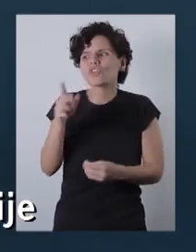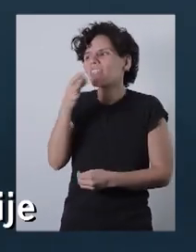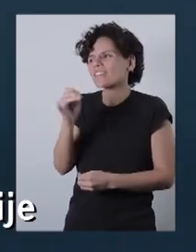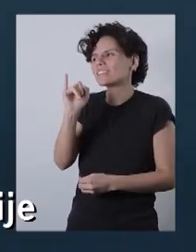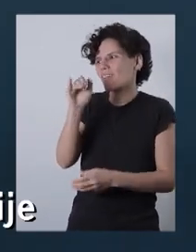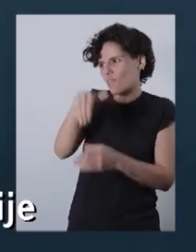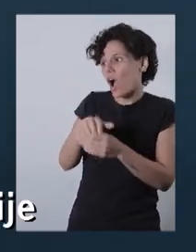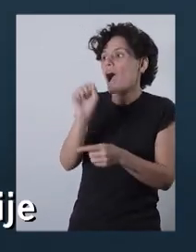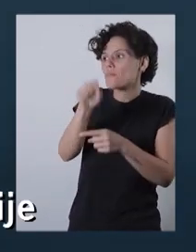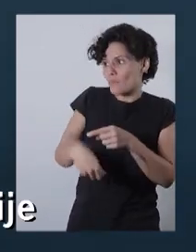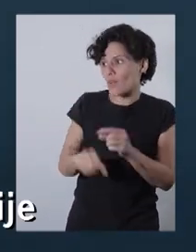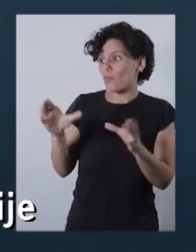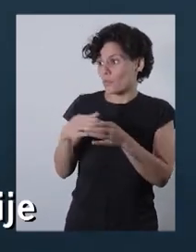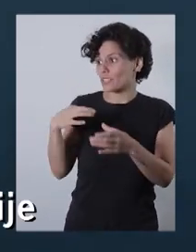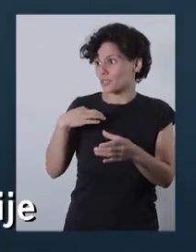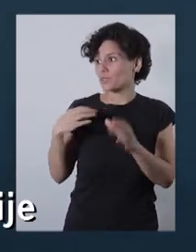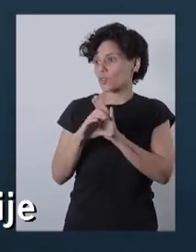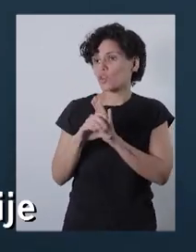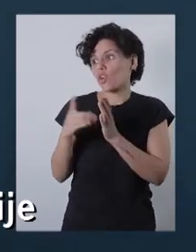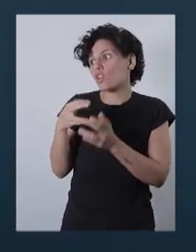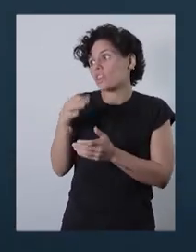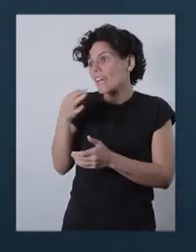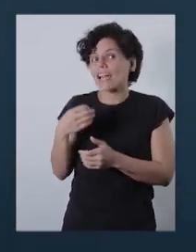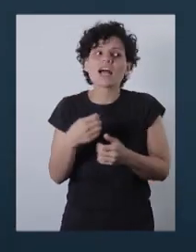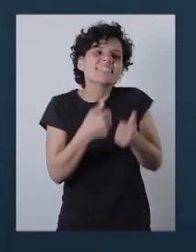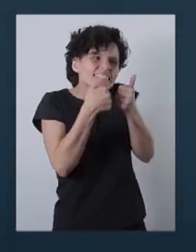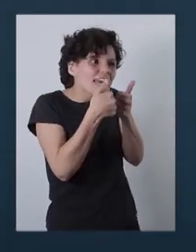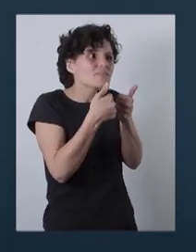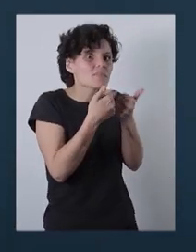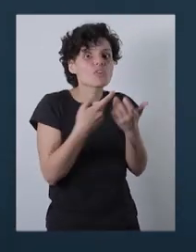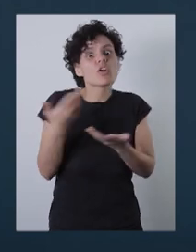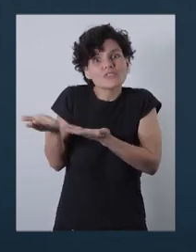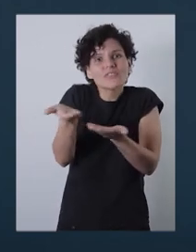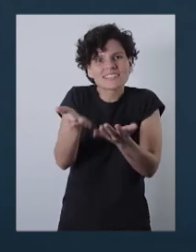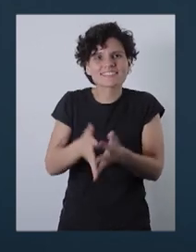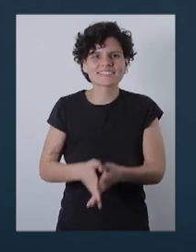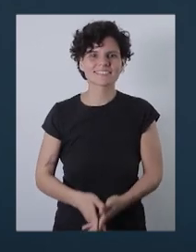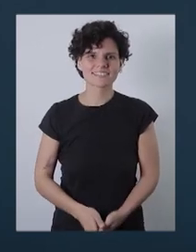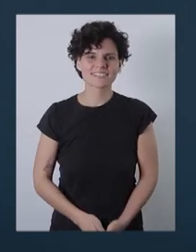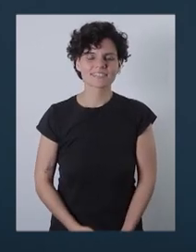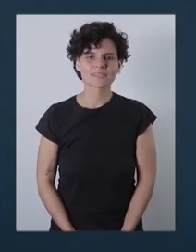tiene que votar a prueba, convención constitucional. dije, ya me dijo, ¿y eso va a ser?